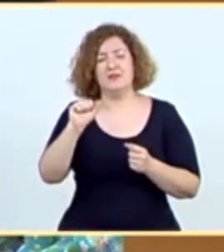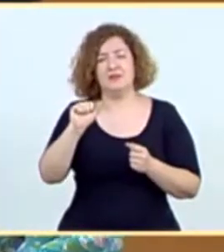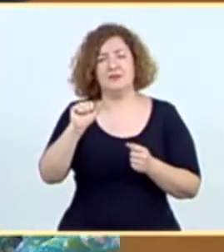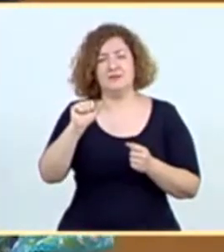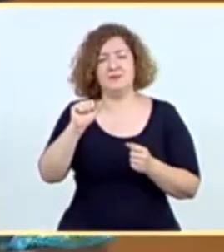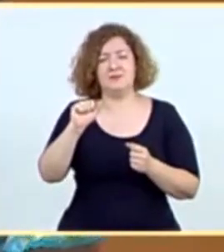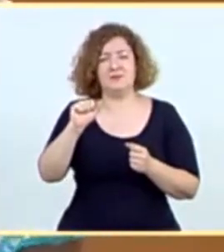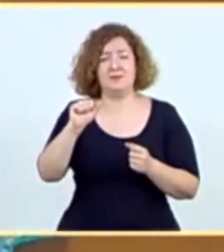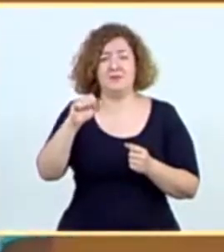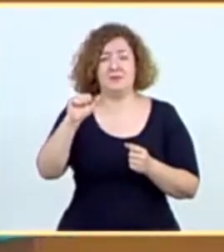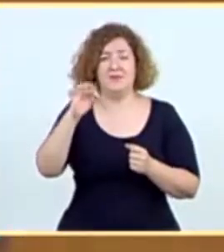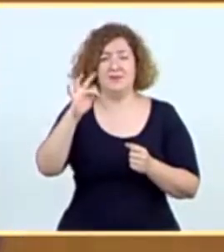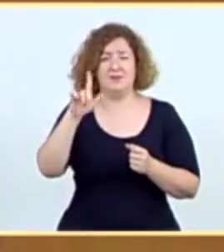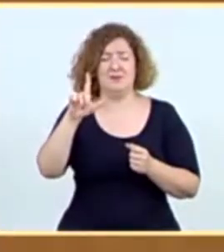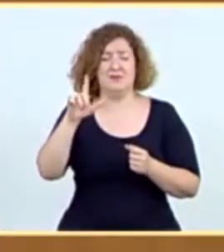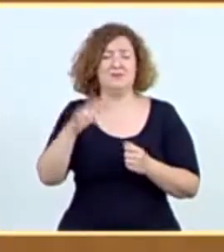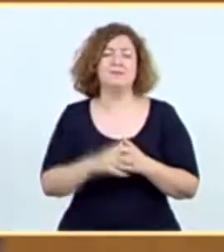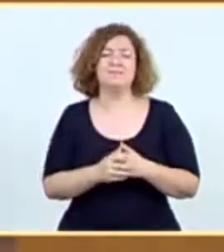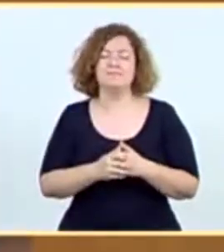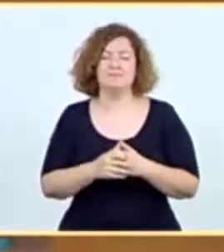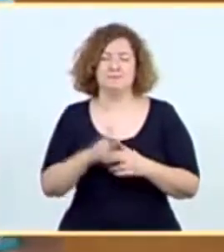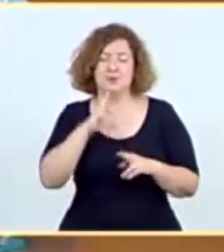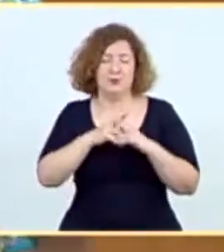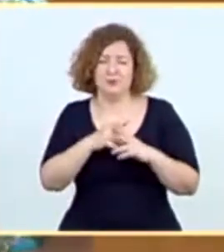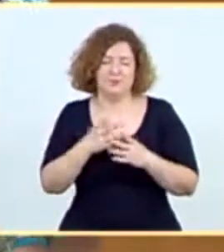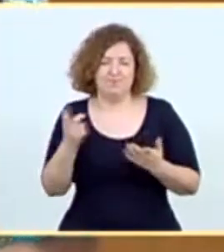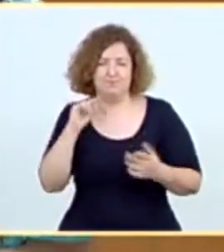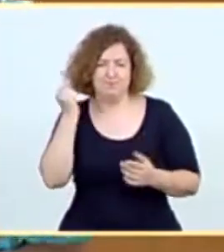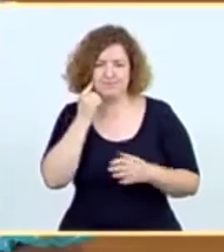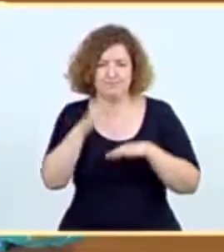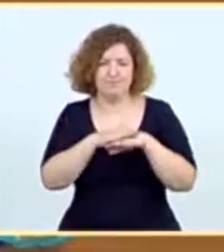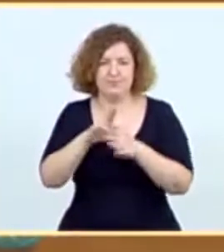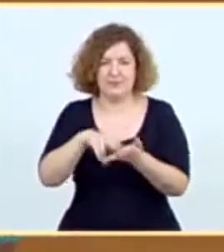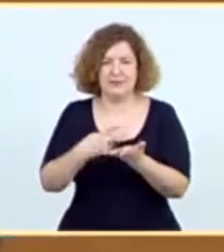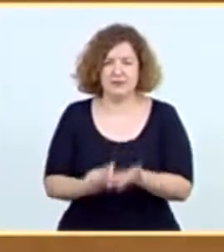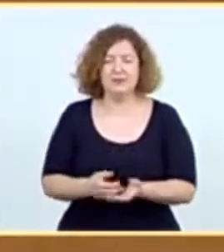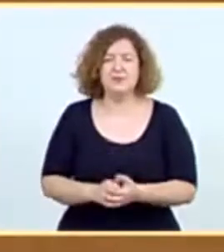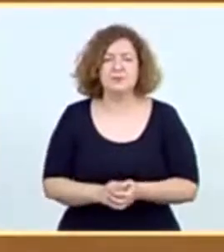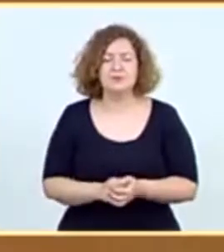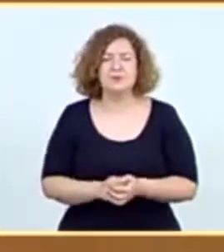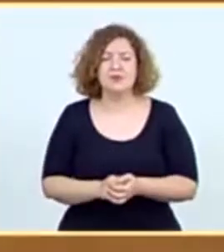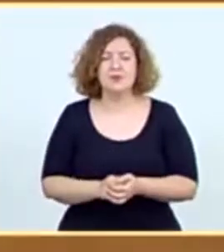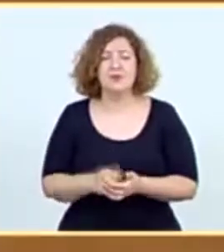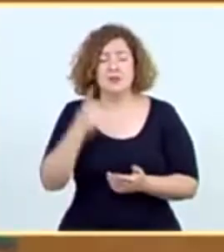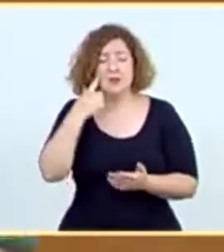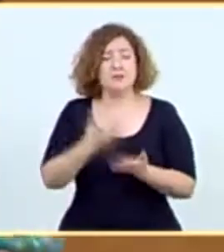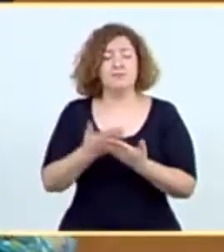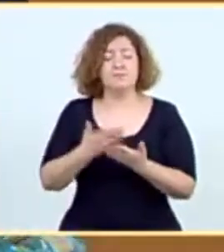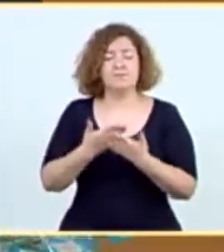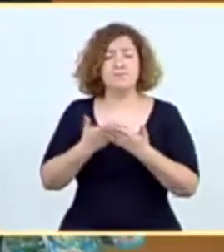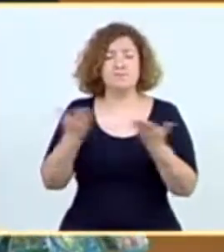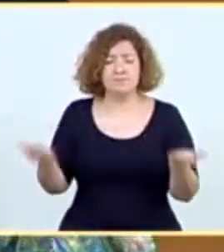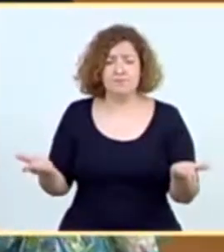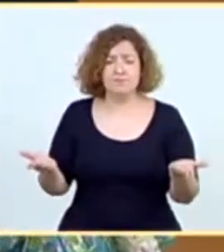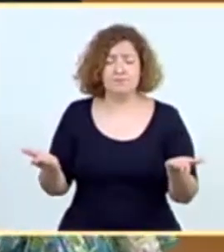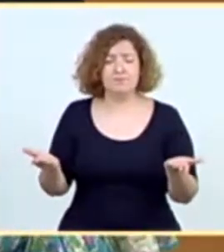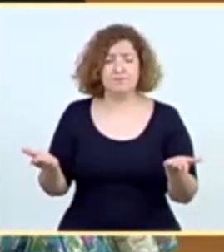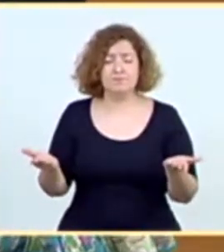Mi visión, como ahora pondré de manifiesto, se ajusta a los hechos, señoría. En cambio, la suya, permítame que le diga,